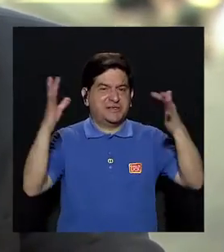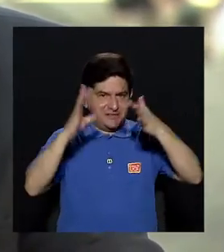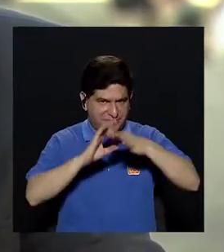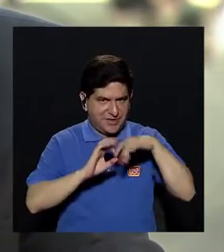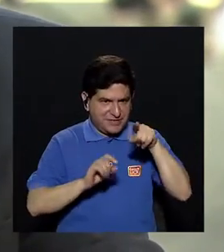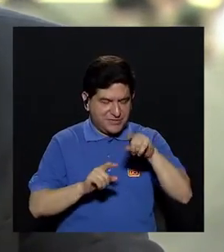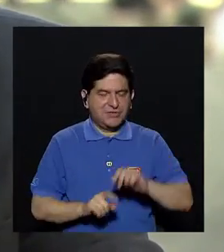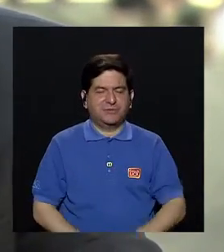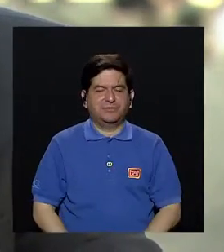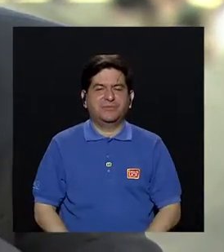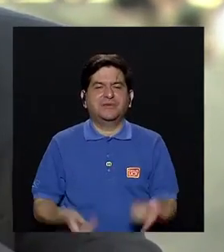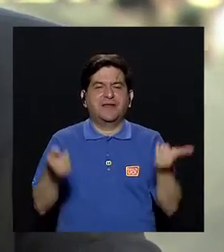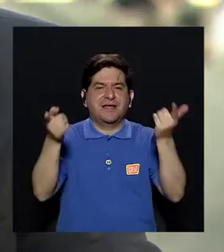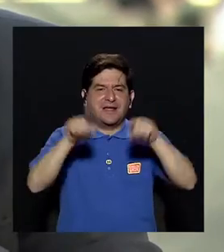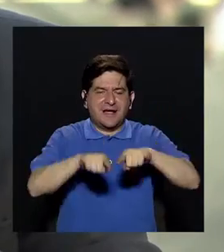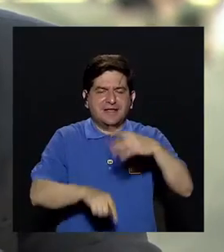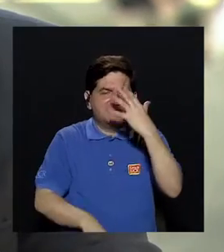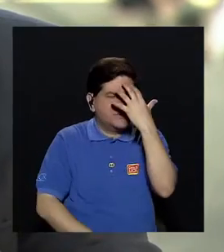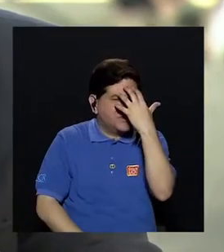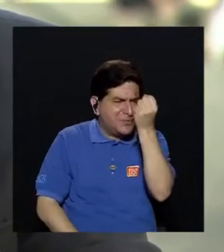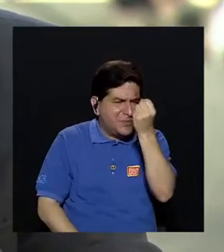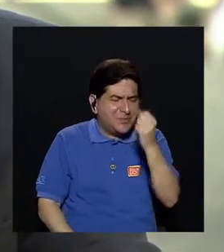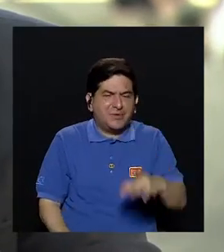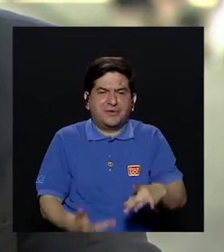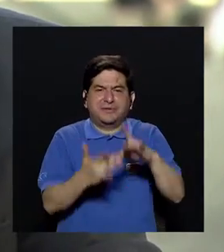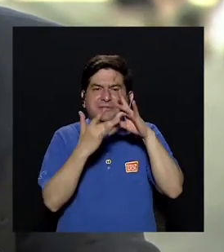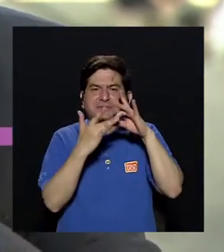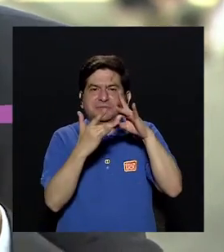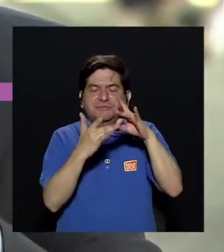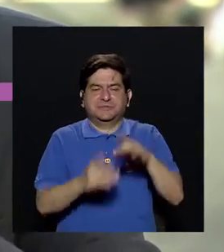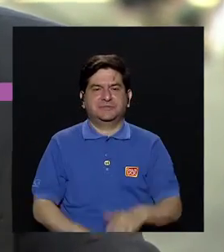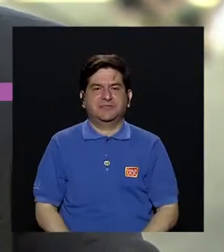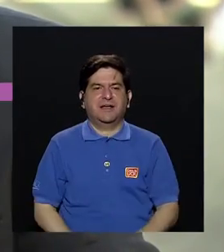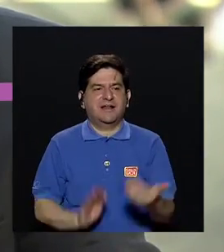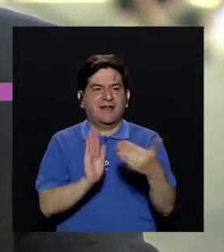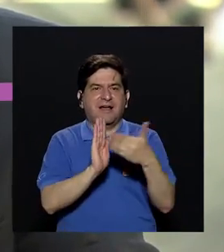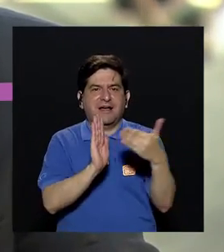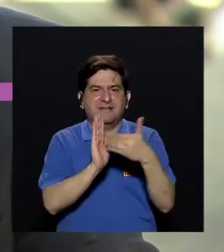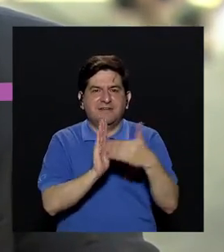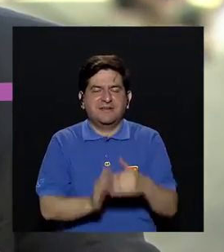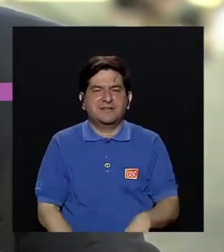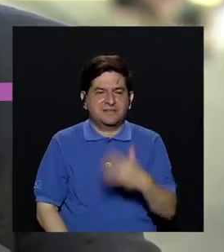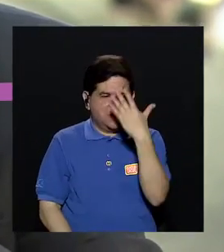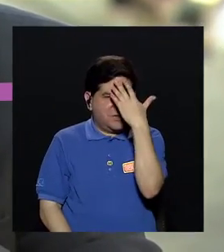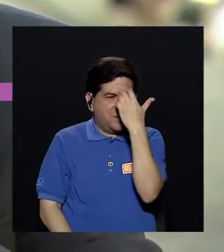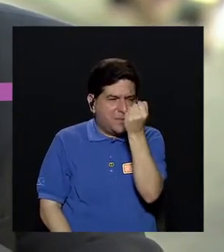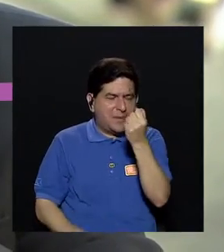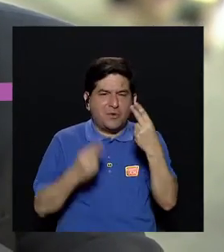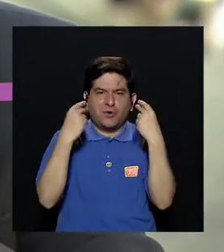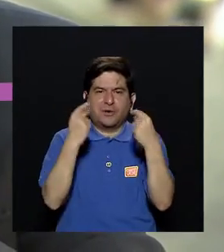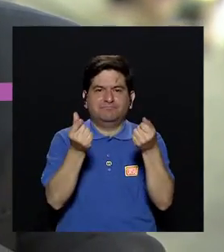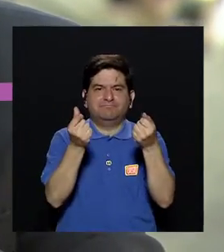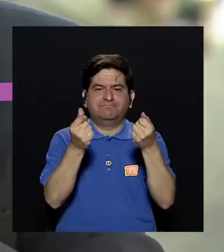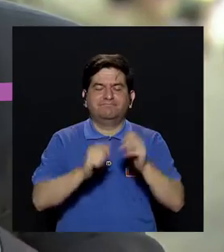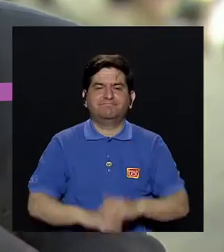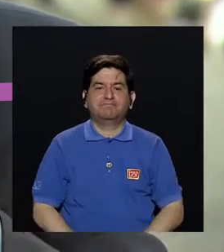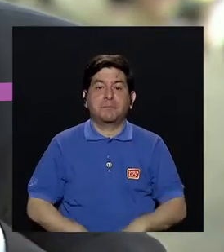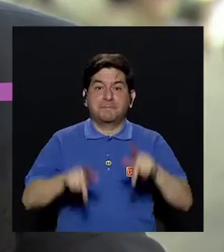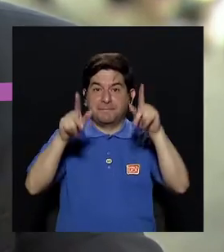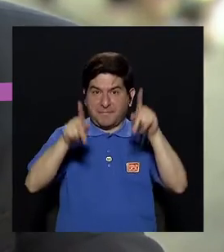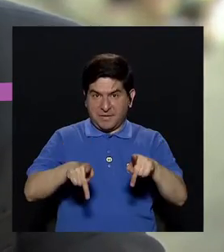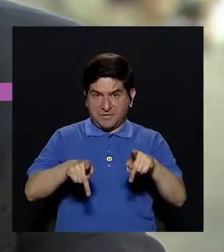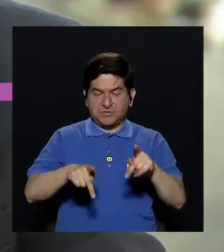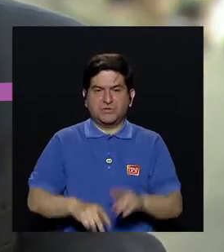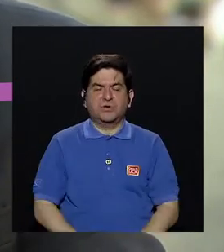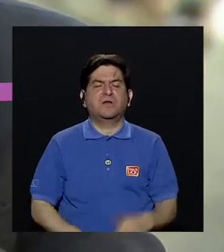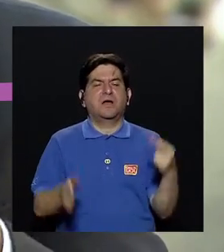relacionados con eso. En el caso de la memoria particularmente, lo que más se afecta es la memoria inmediata. Entonces, las